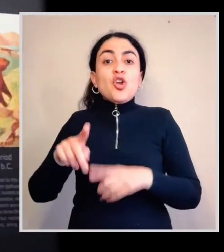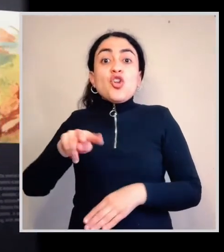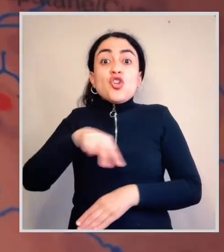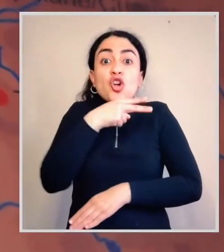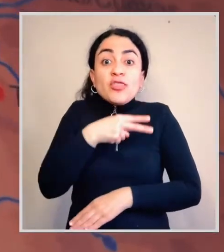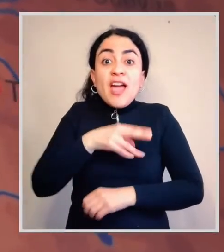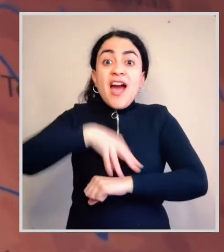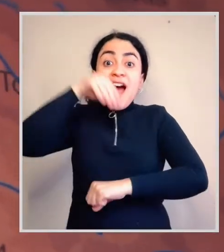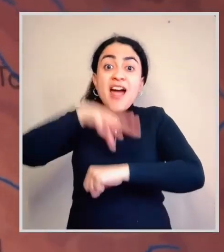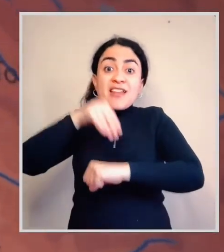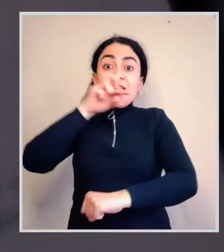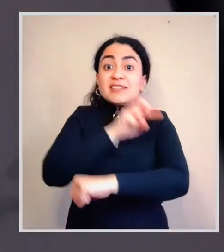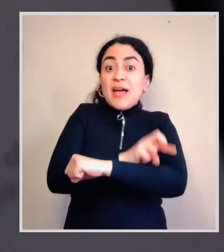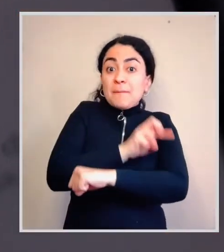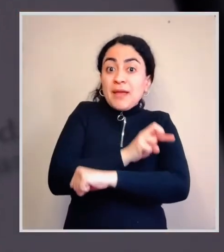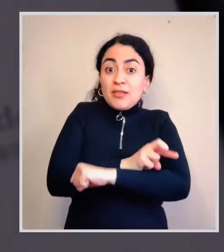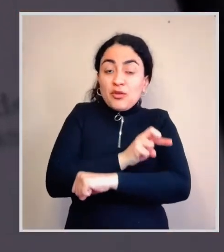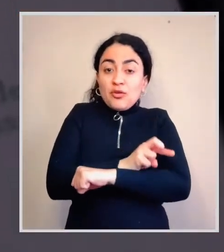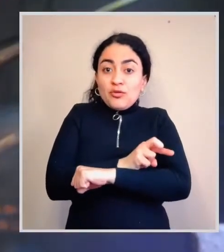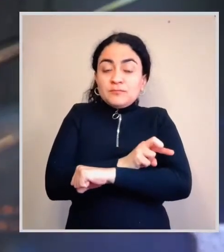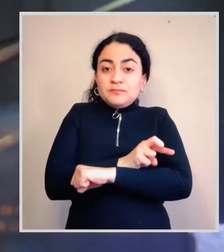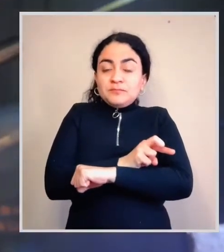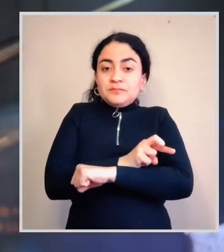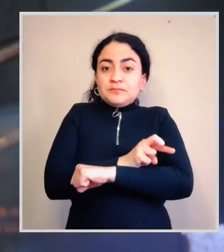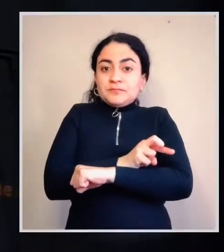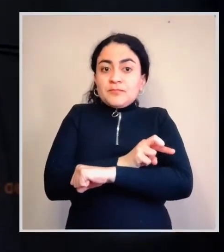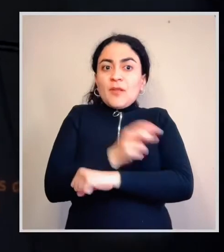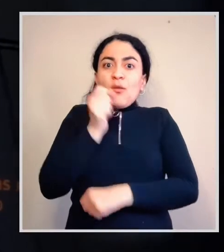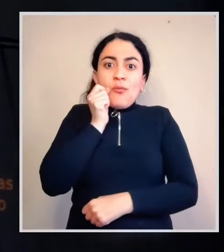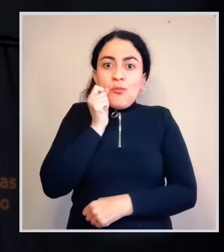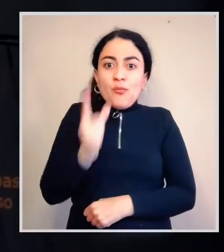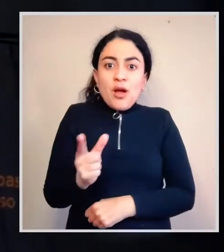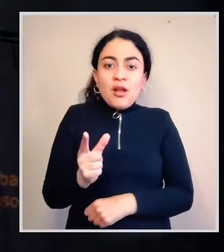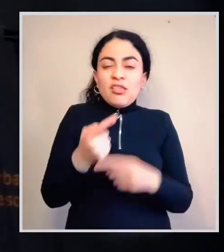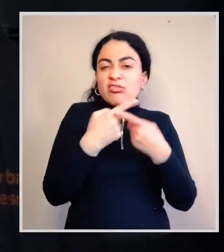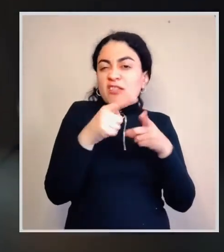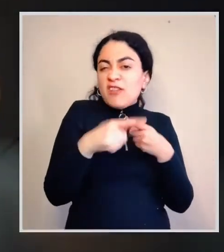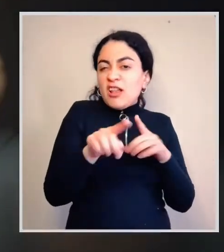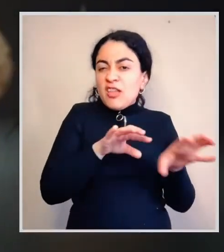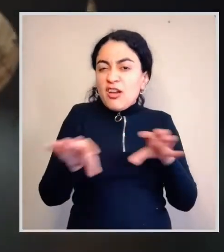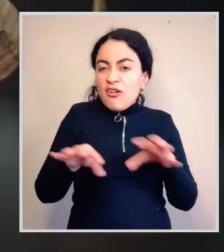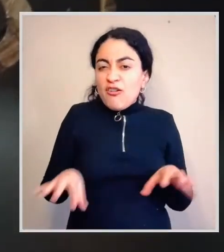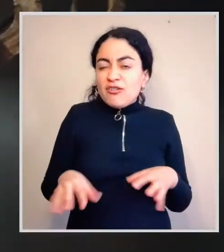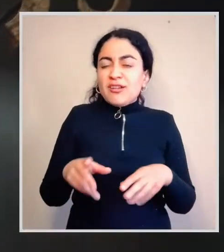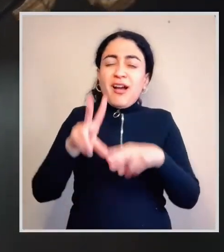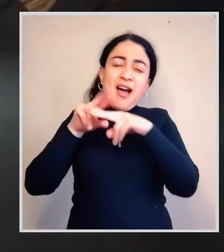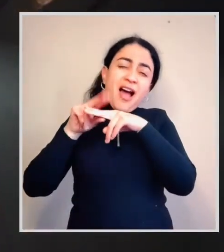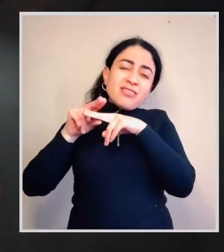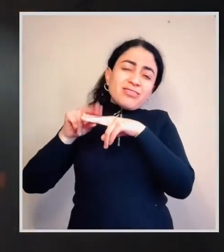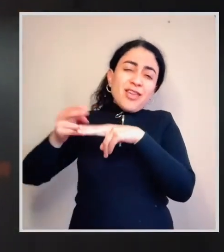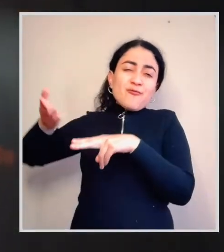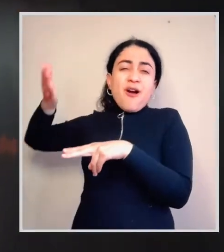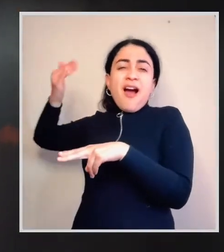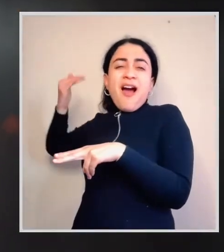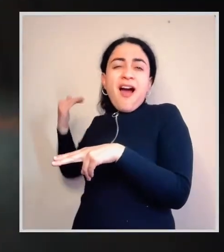norte, las regiones de Arika y San Pedro de Atacama están representadas por artefactos que muestran la tecnología de los antiguos